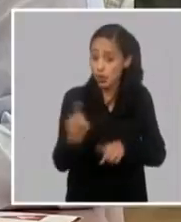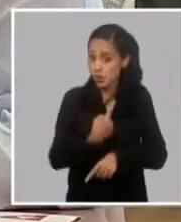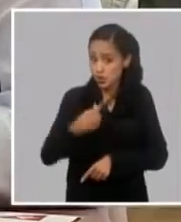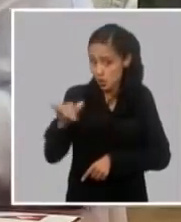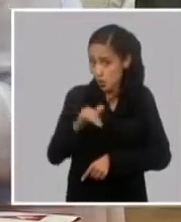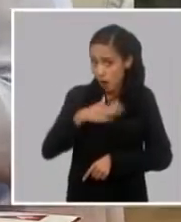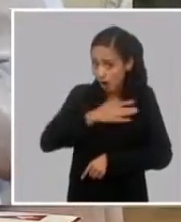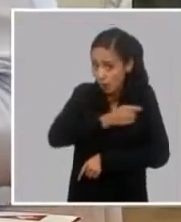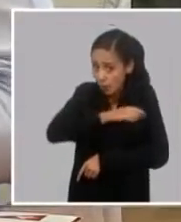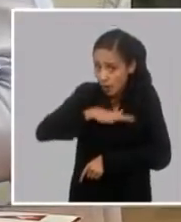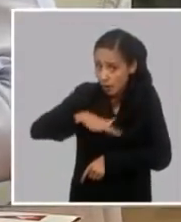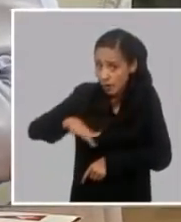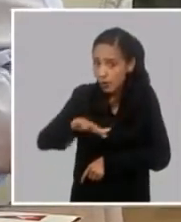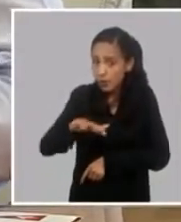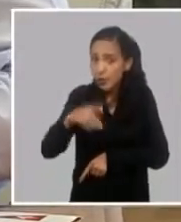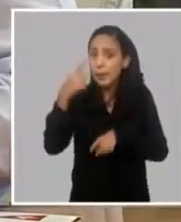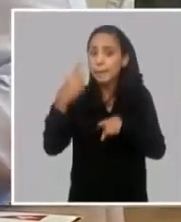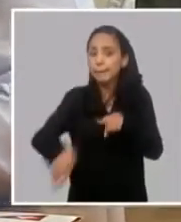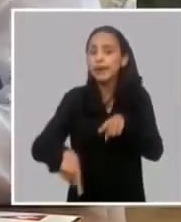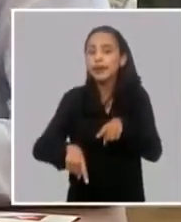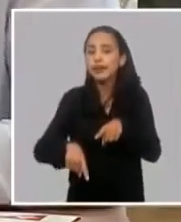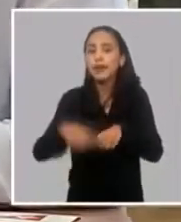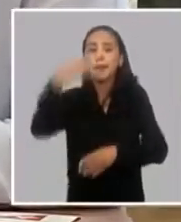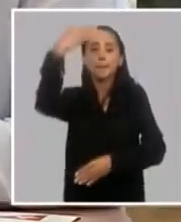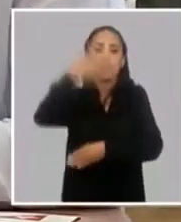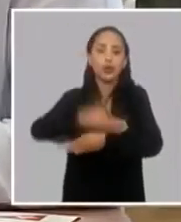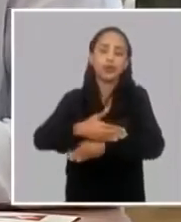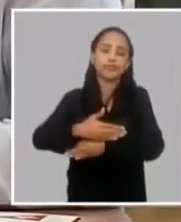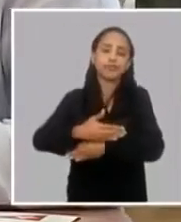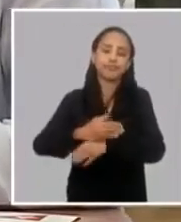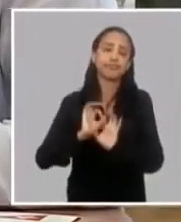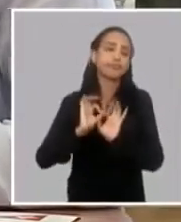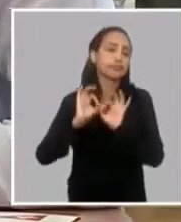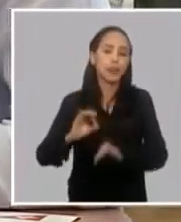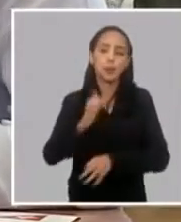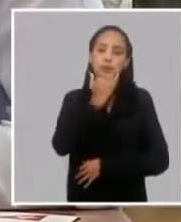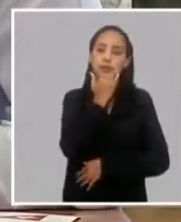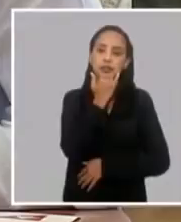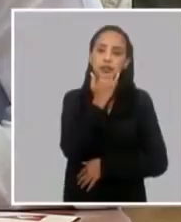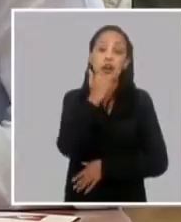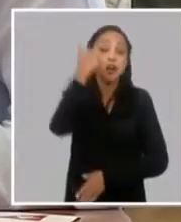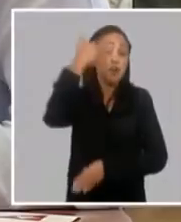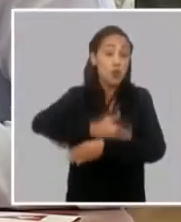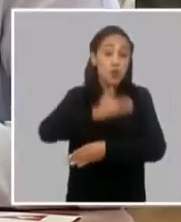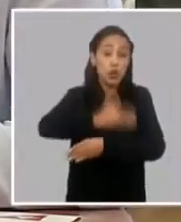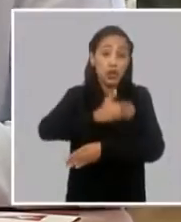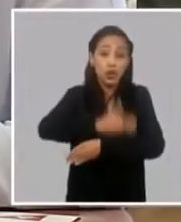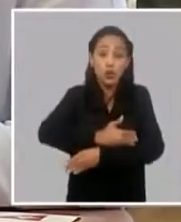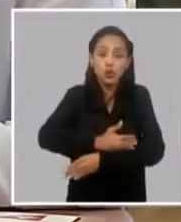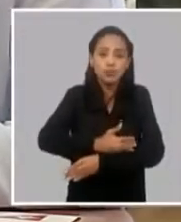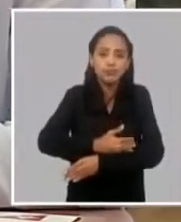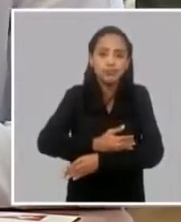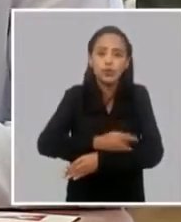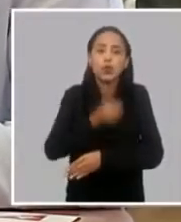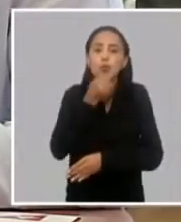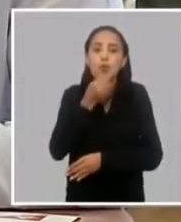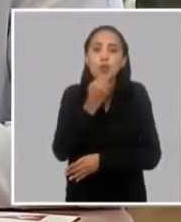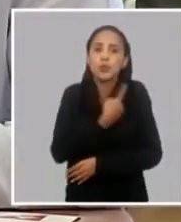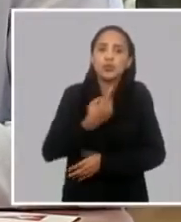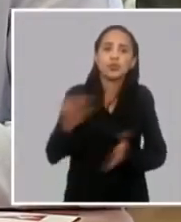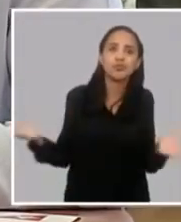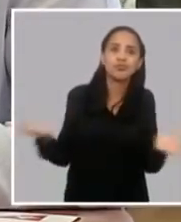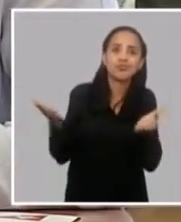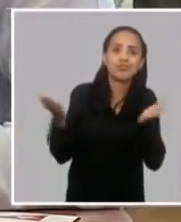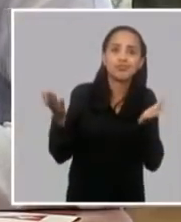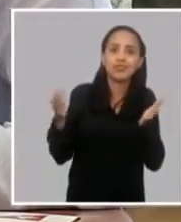son superados por ese bloqueo ese bloqueo supera lo que nosotros queremos hacer ese